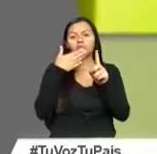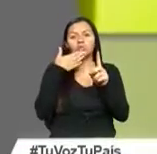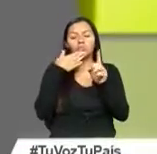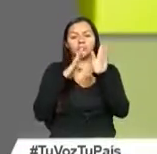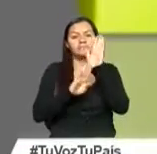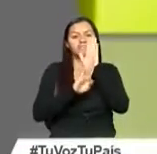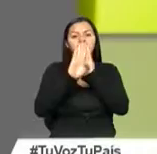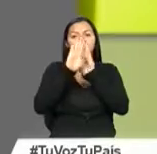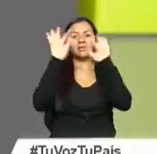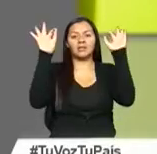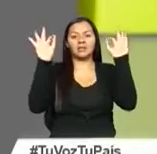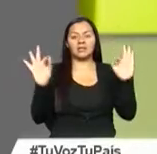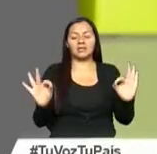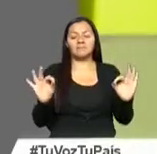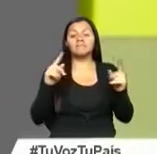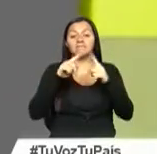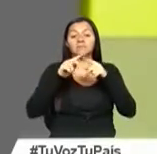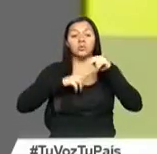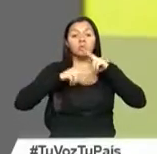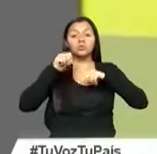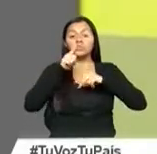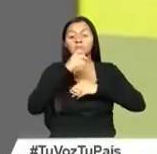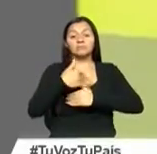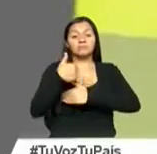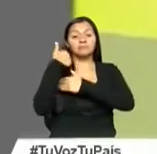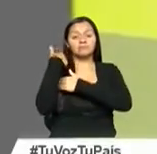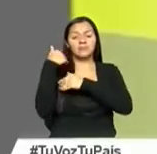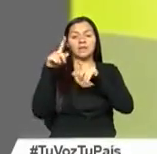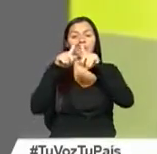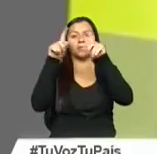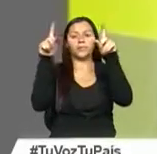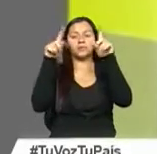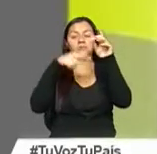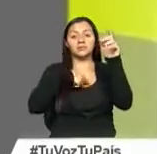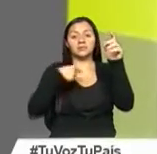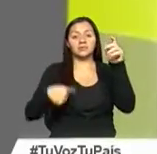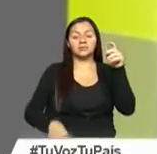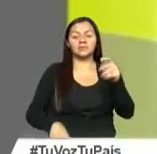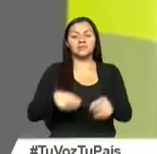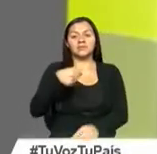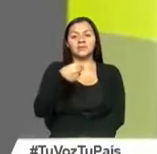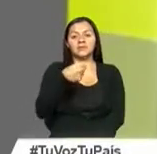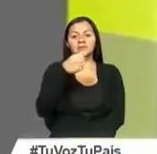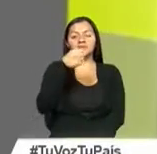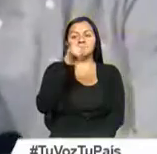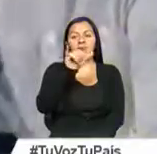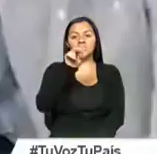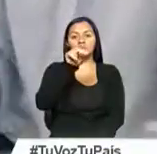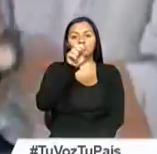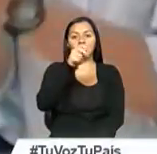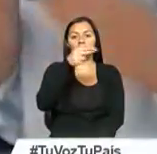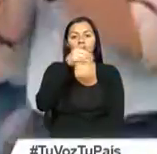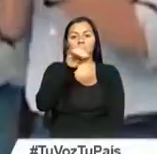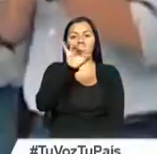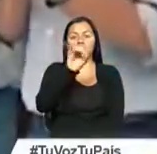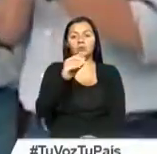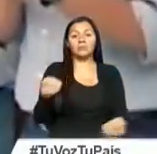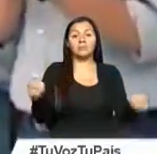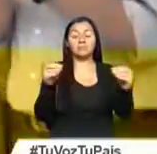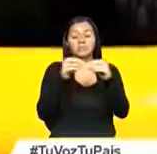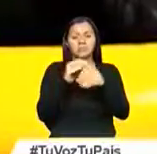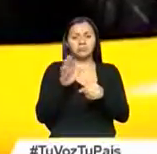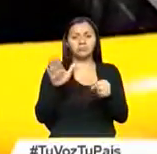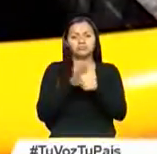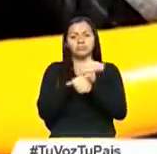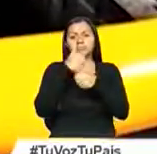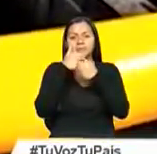energética. Su construcción estuvo a cargo de la empresa china Sinoidro y cuando esté operando a su máxima capacidad será la fuente